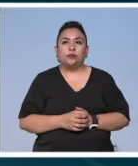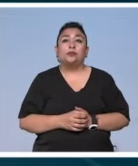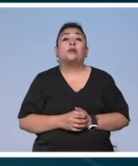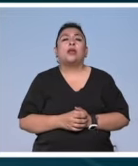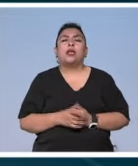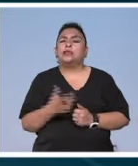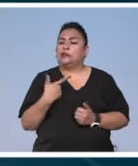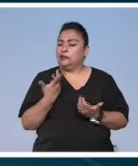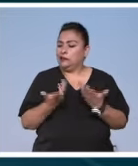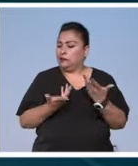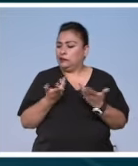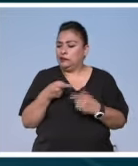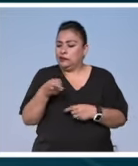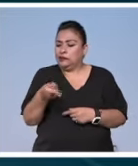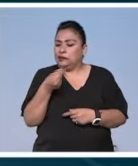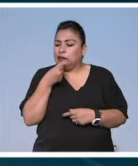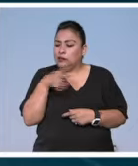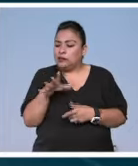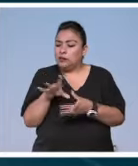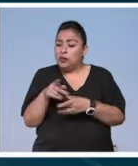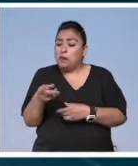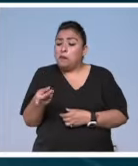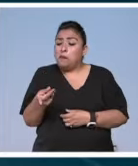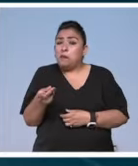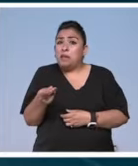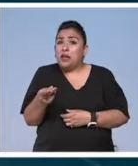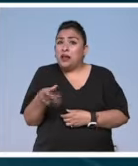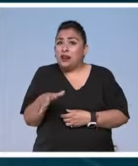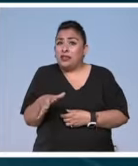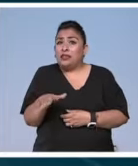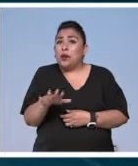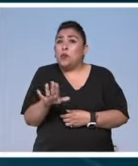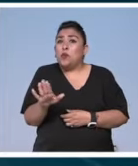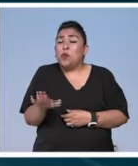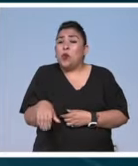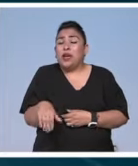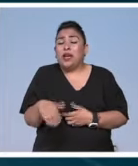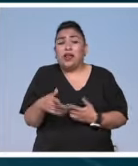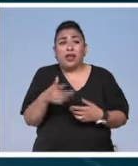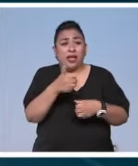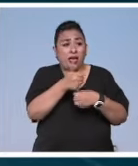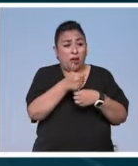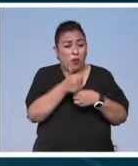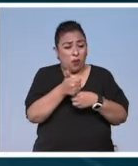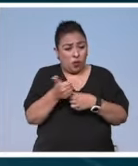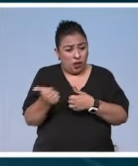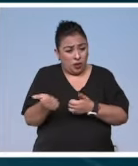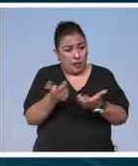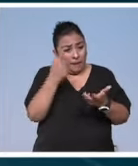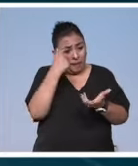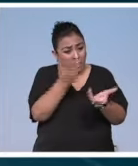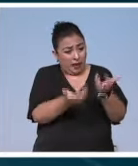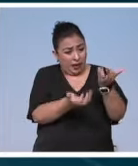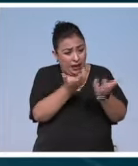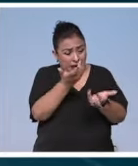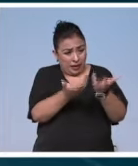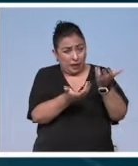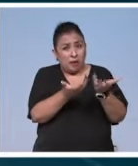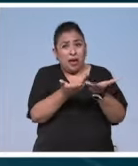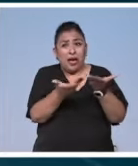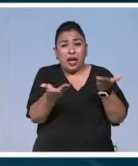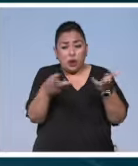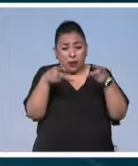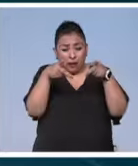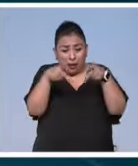¿Cómo explicarle a una niña que su perrita Bruna ha muerto? Que sus abuelos la han llevado a incinerar y que ahora debe